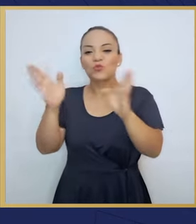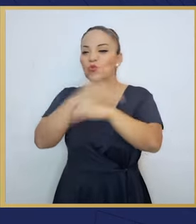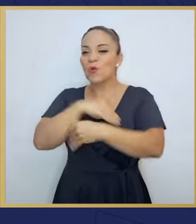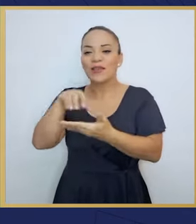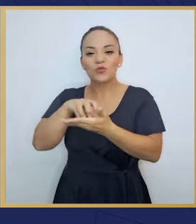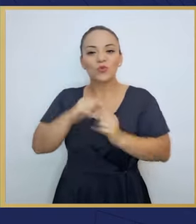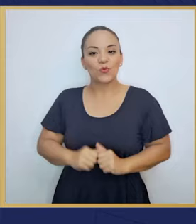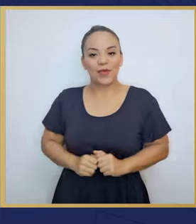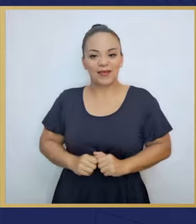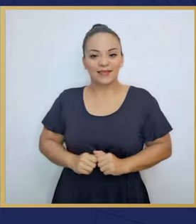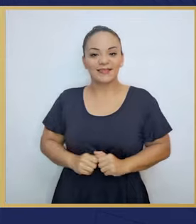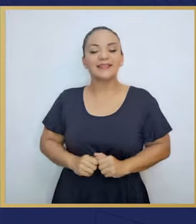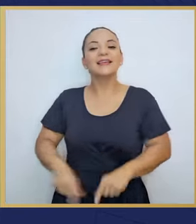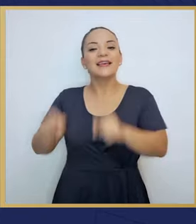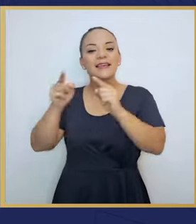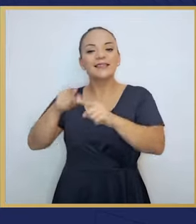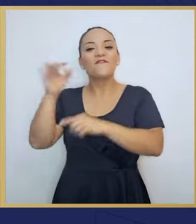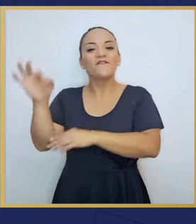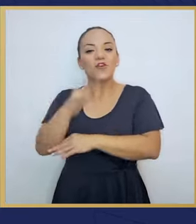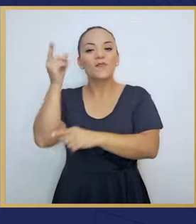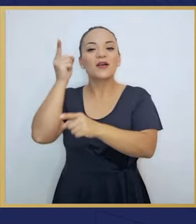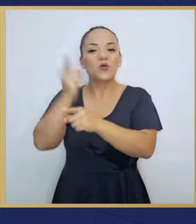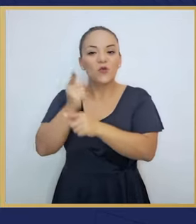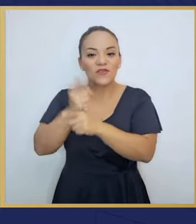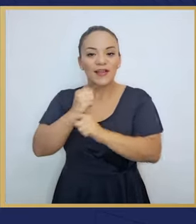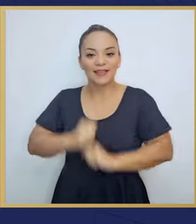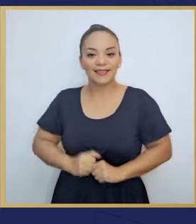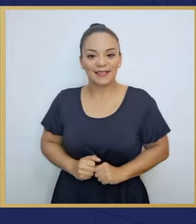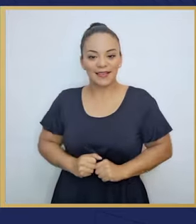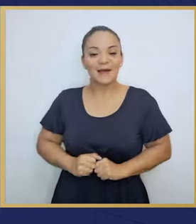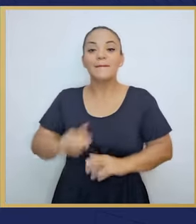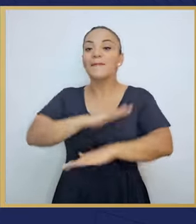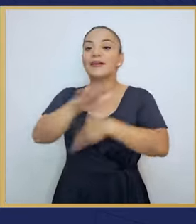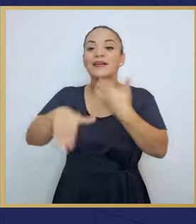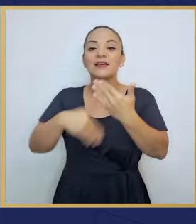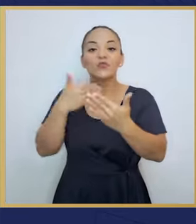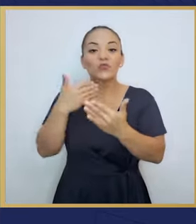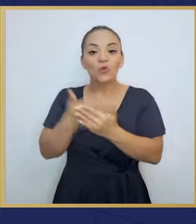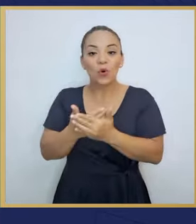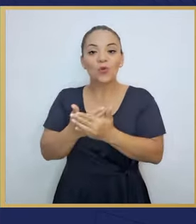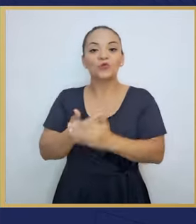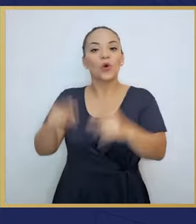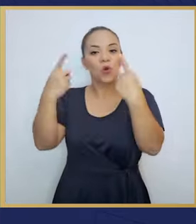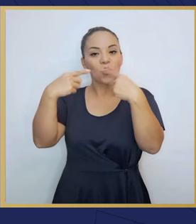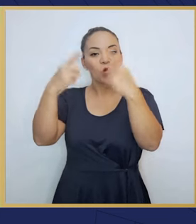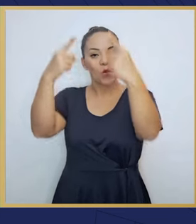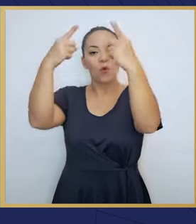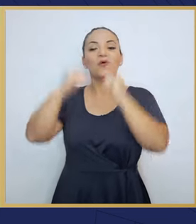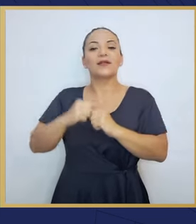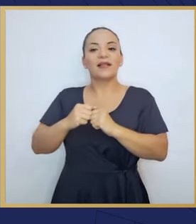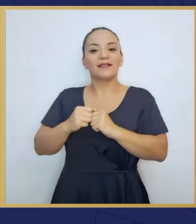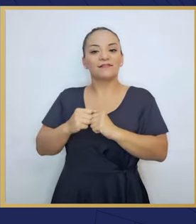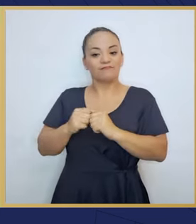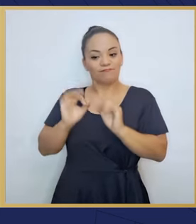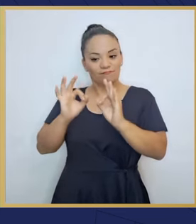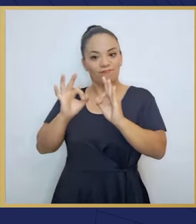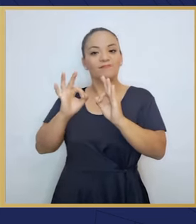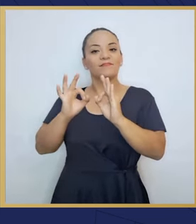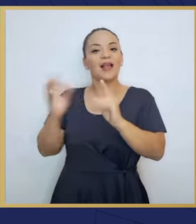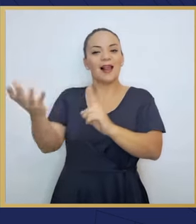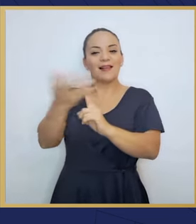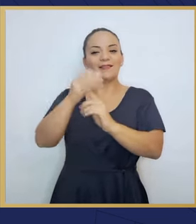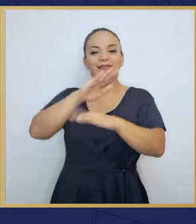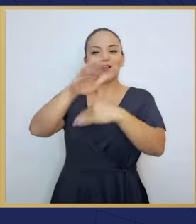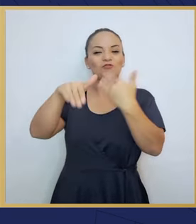alguna la forma correcta para que todos logren alcanzar un día, alcanzar lo que suele